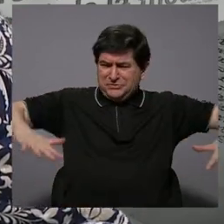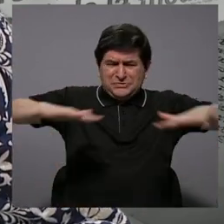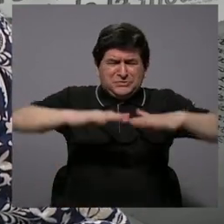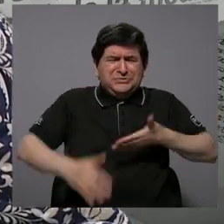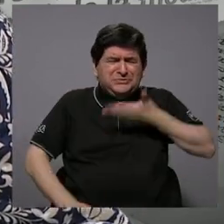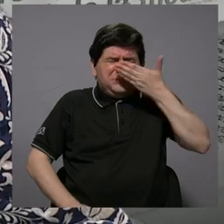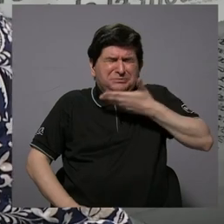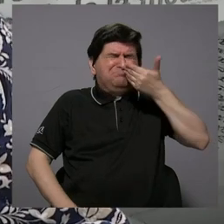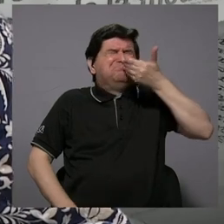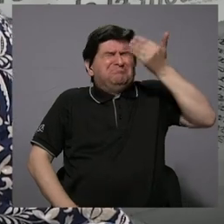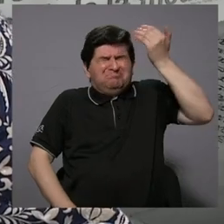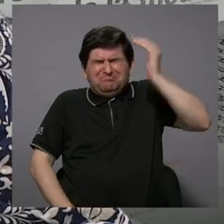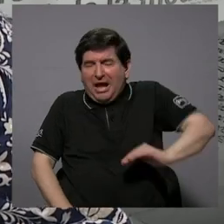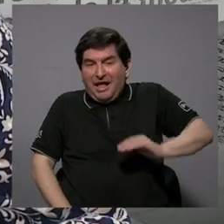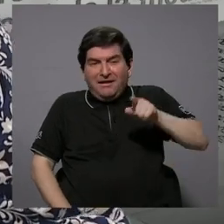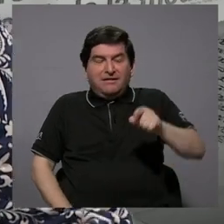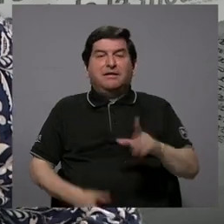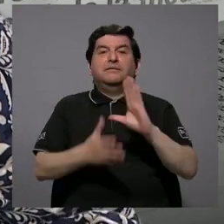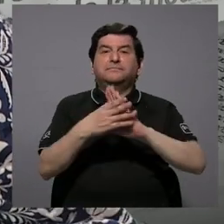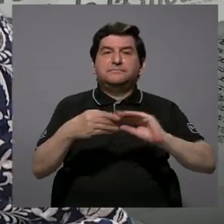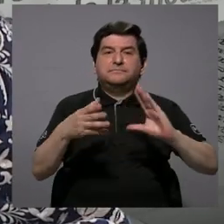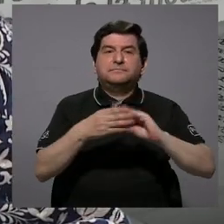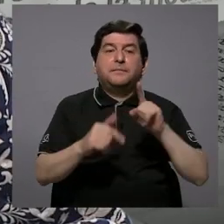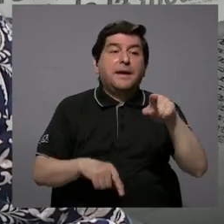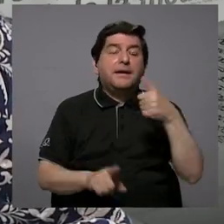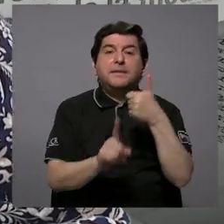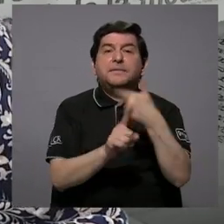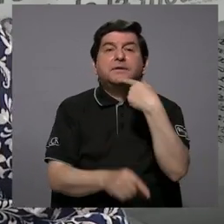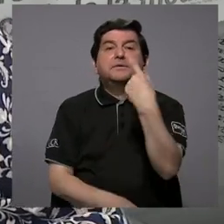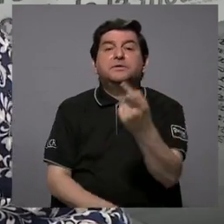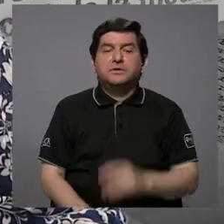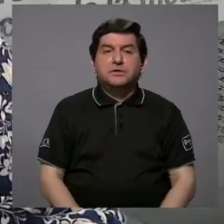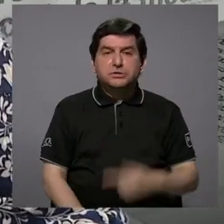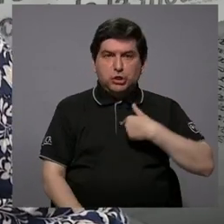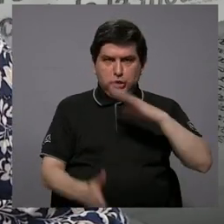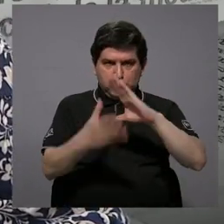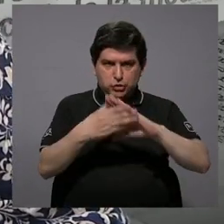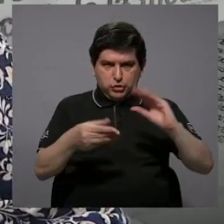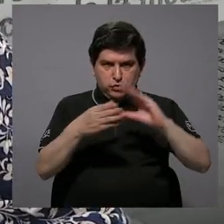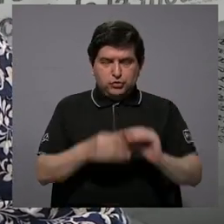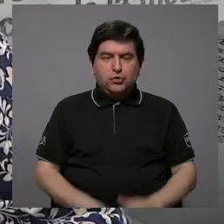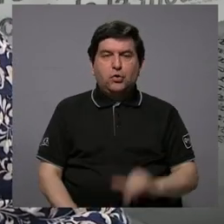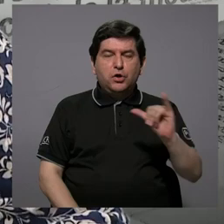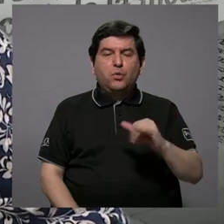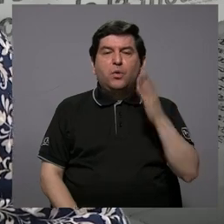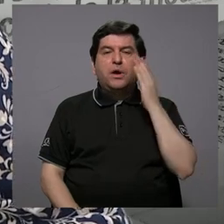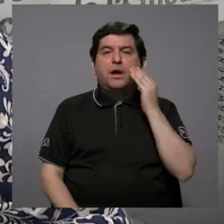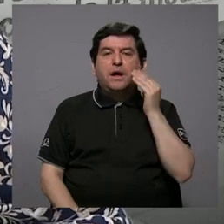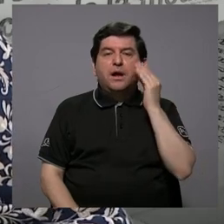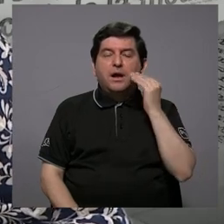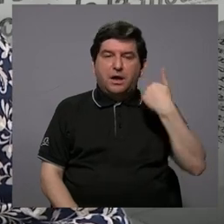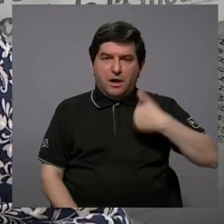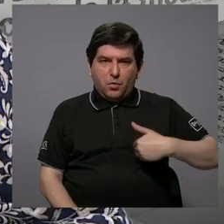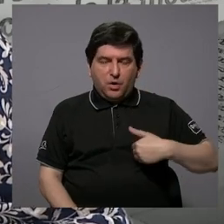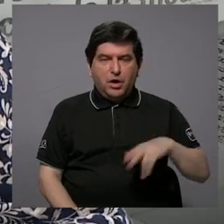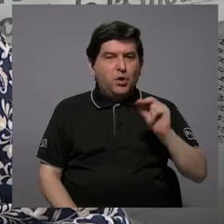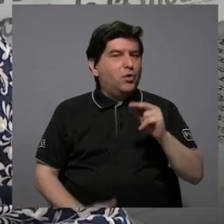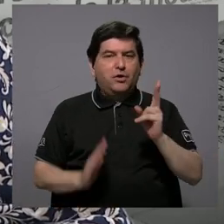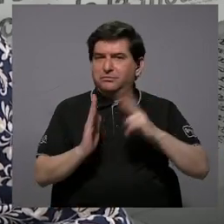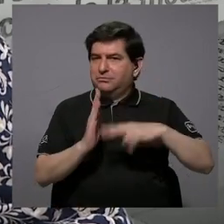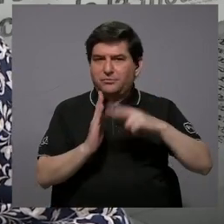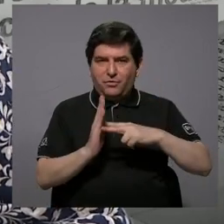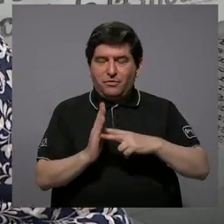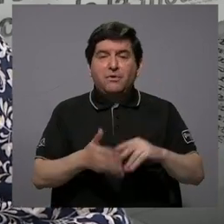Eso, él lo cuenta. Pero él mismo dice, lo estoy contando como un abuelo. No es literatura.